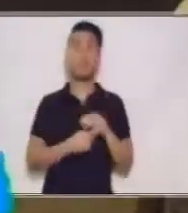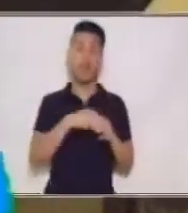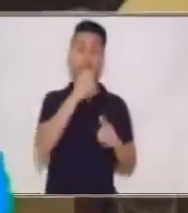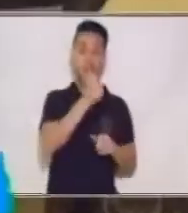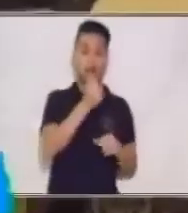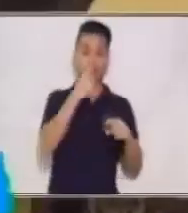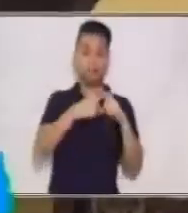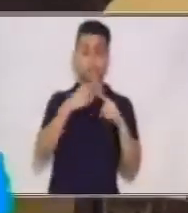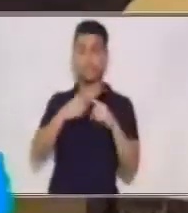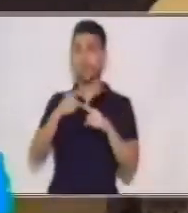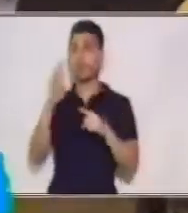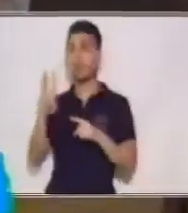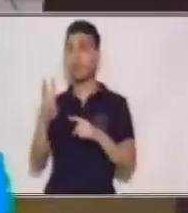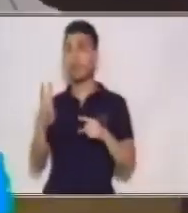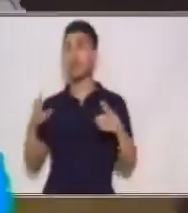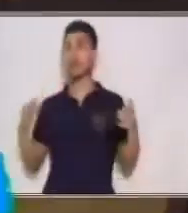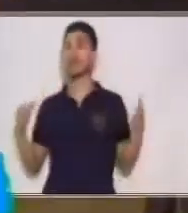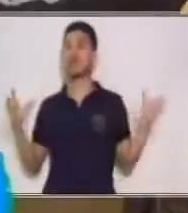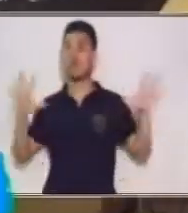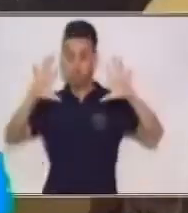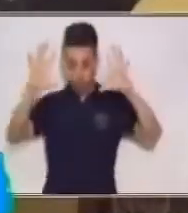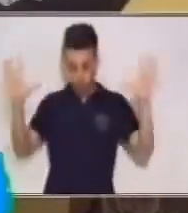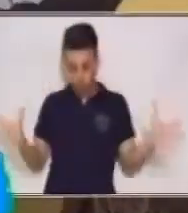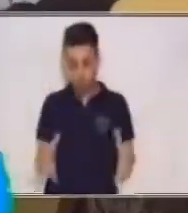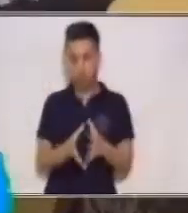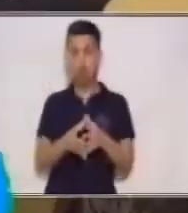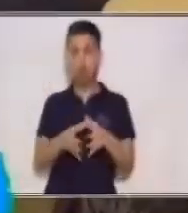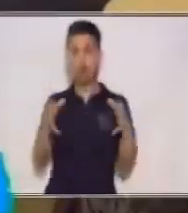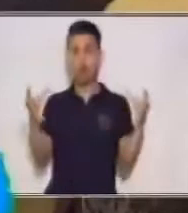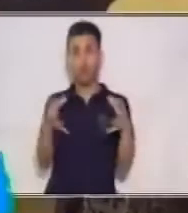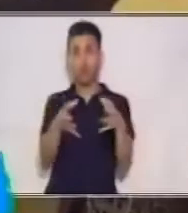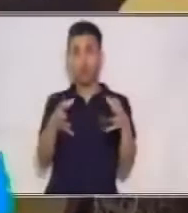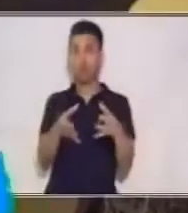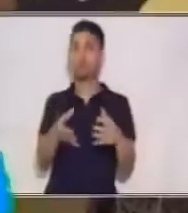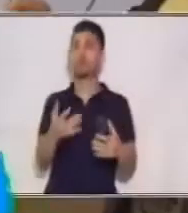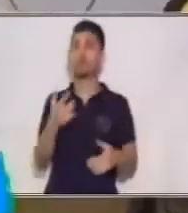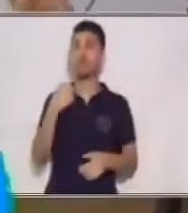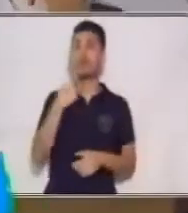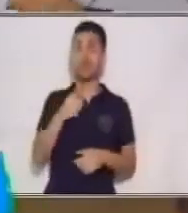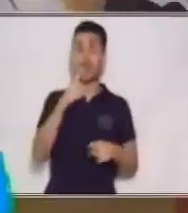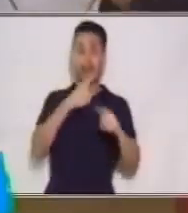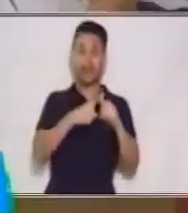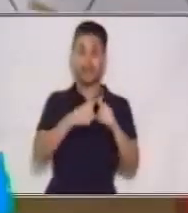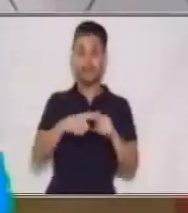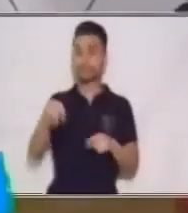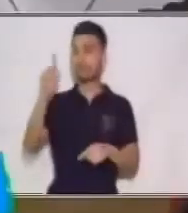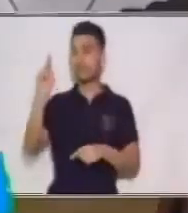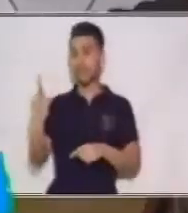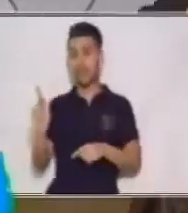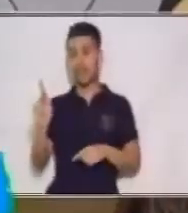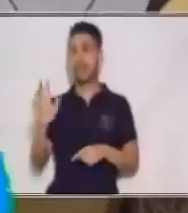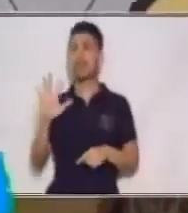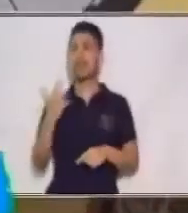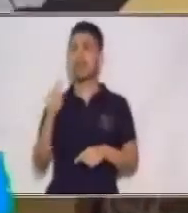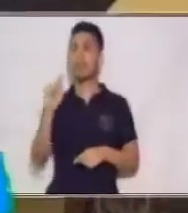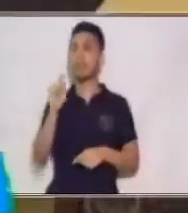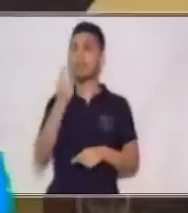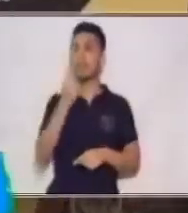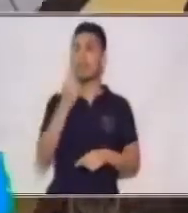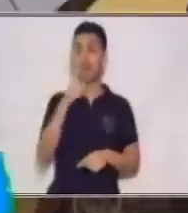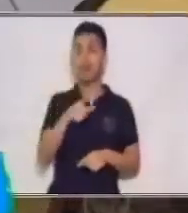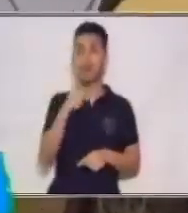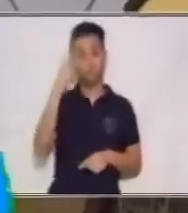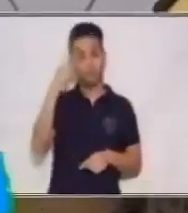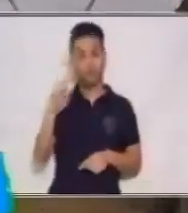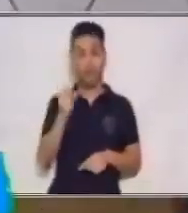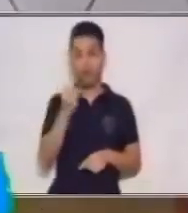al conjunto de todos los pares ordenados XY, donde el primer elemento pertenece